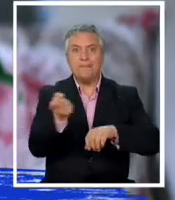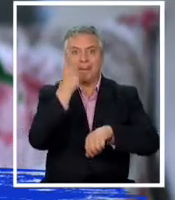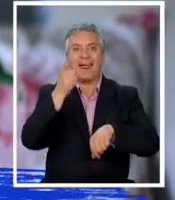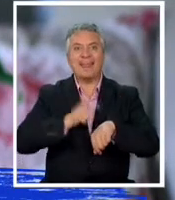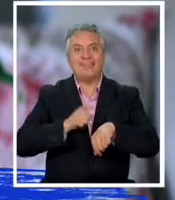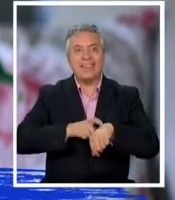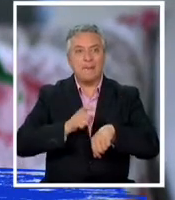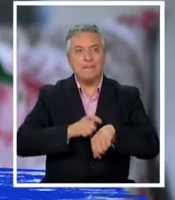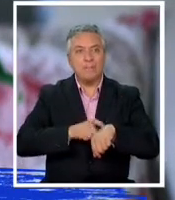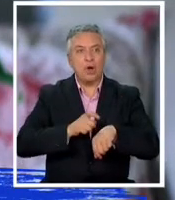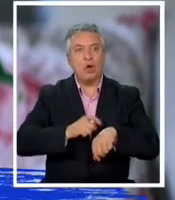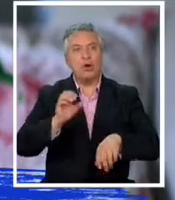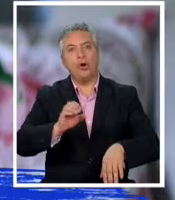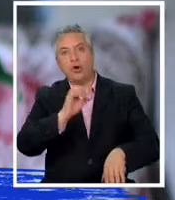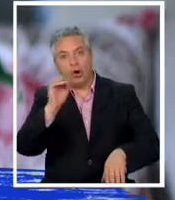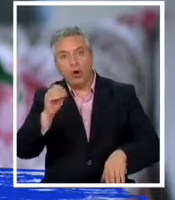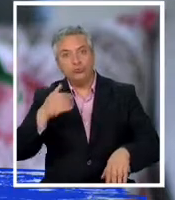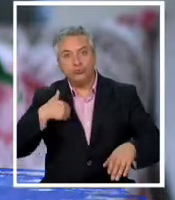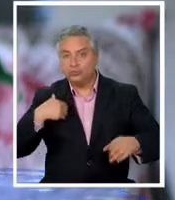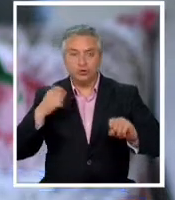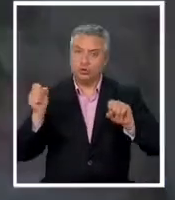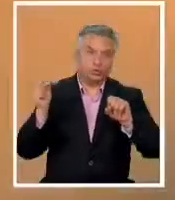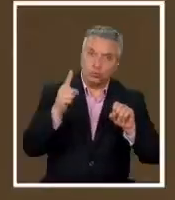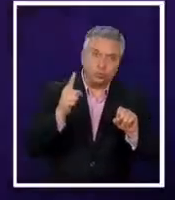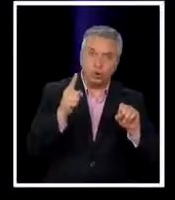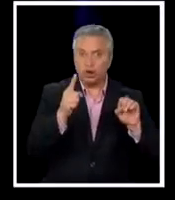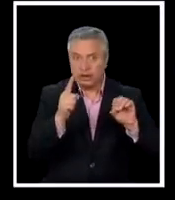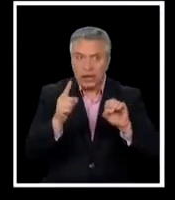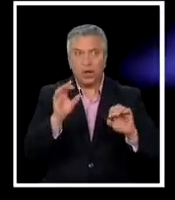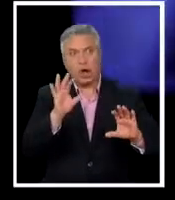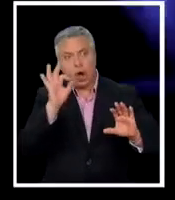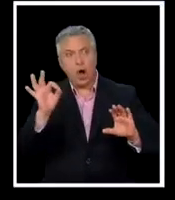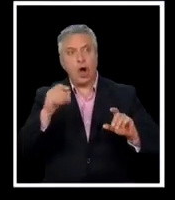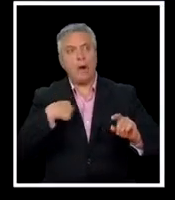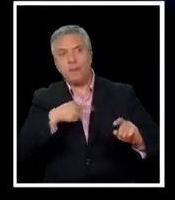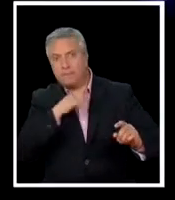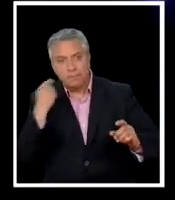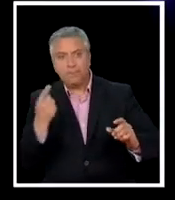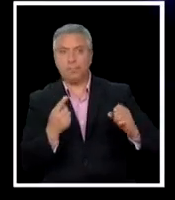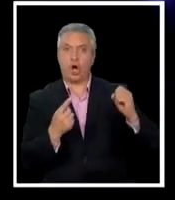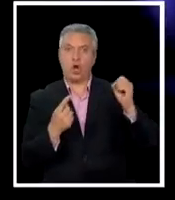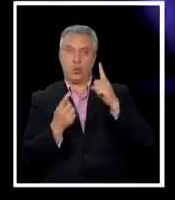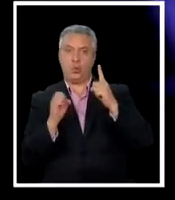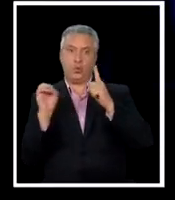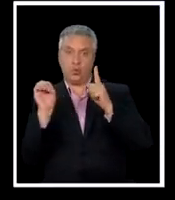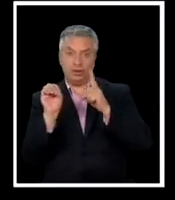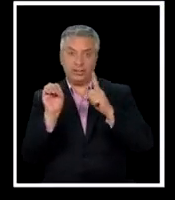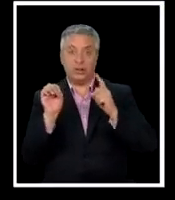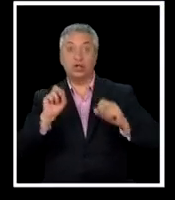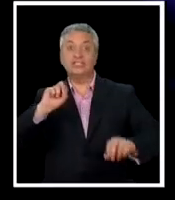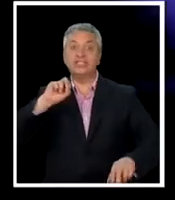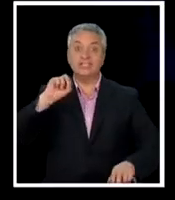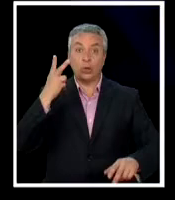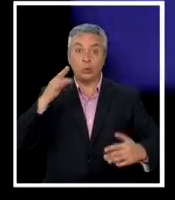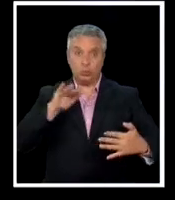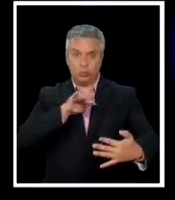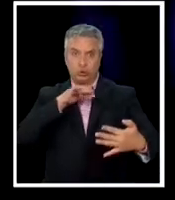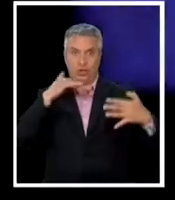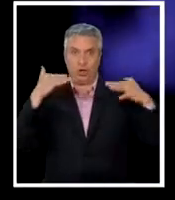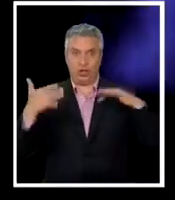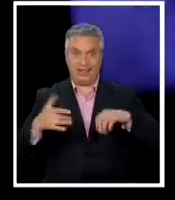o íbamos ganando uno cero o íbamos perdiendo uno cero Pero en el segundo tiempo